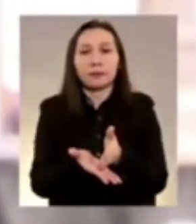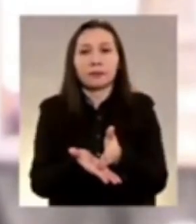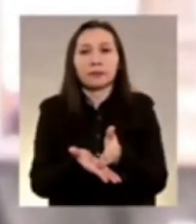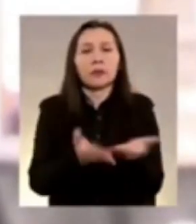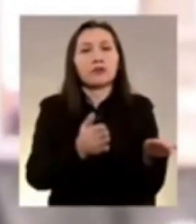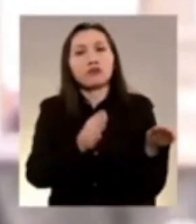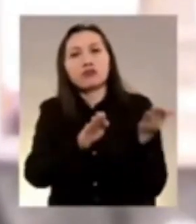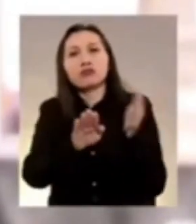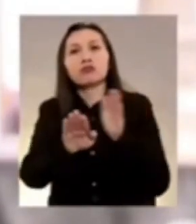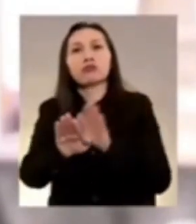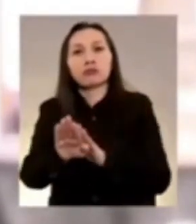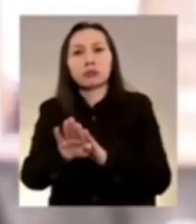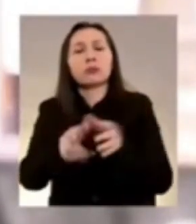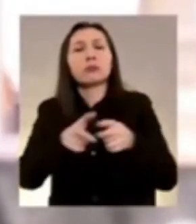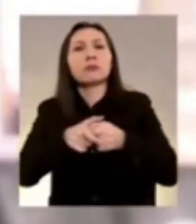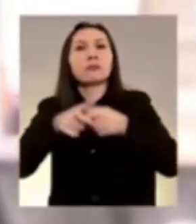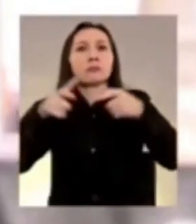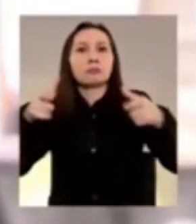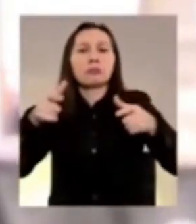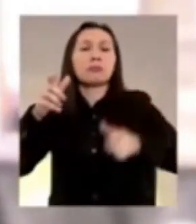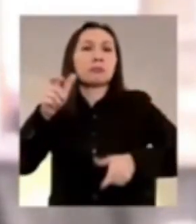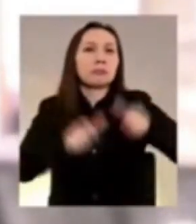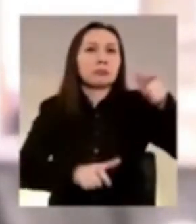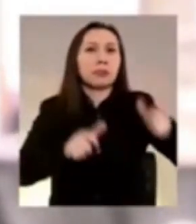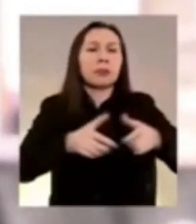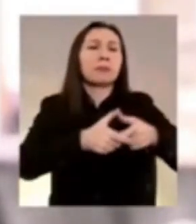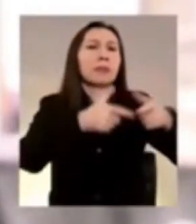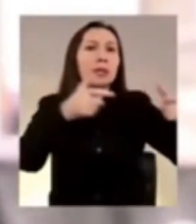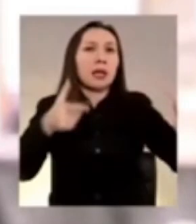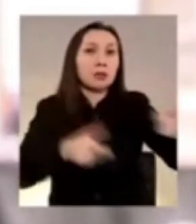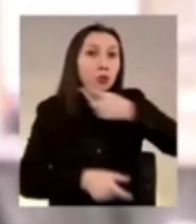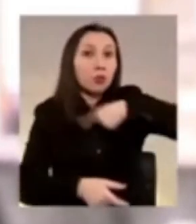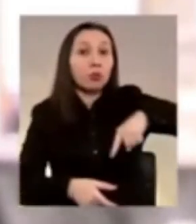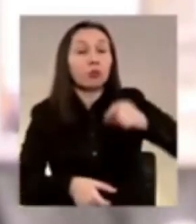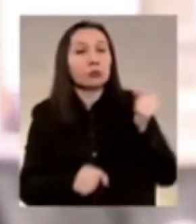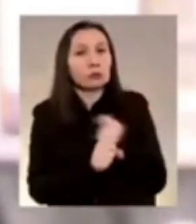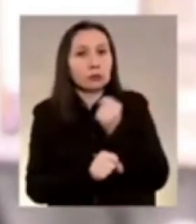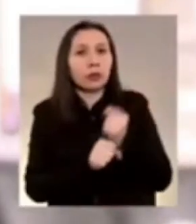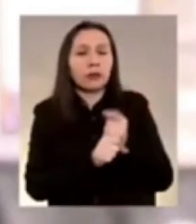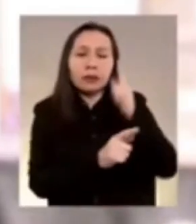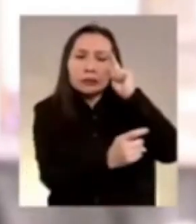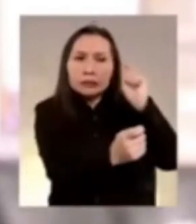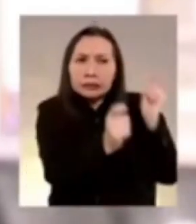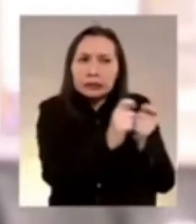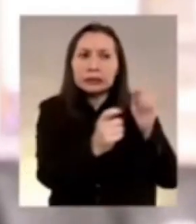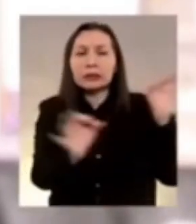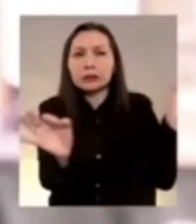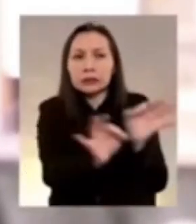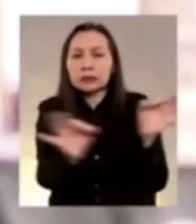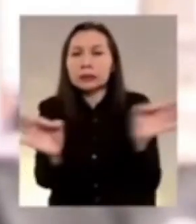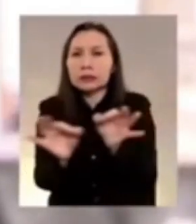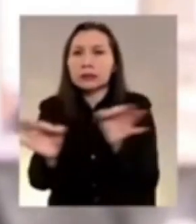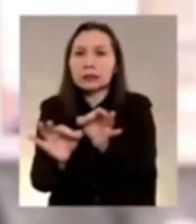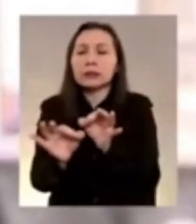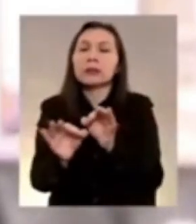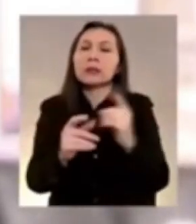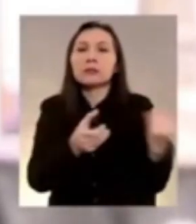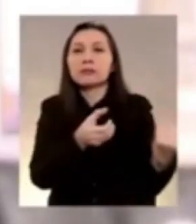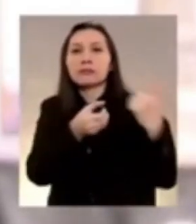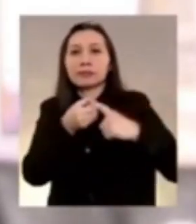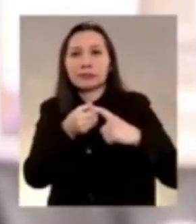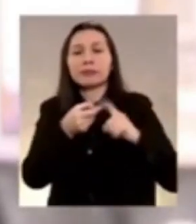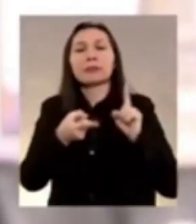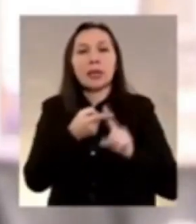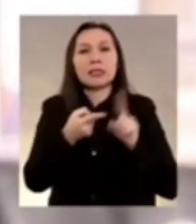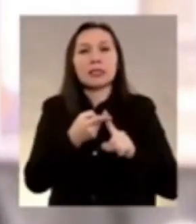respaldados por amplias mayorías y es nuestra labor convencer a ser parte